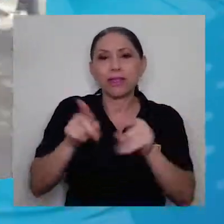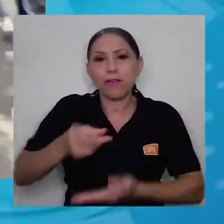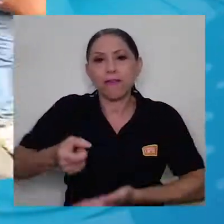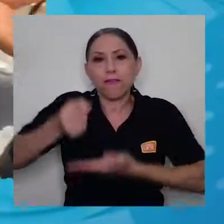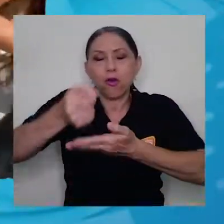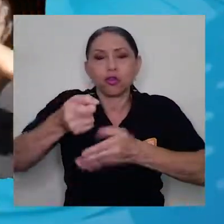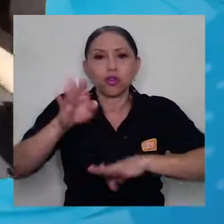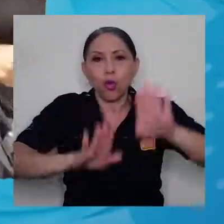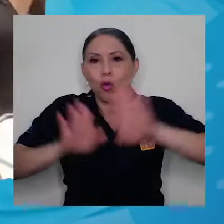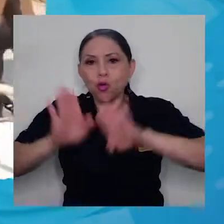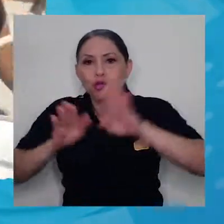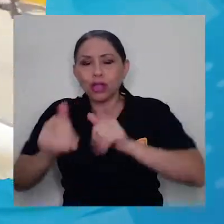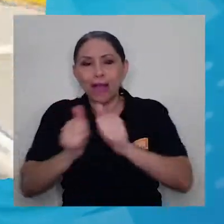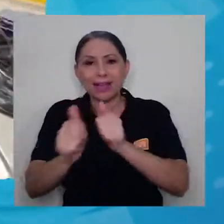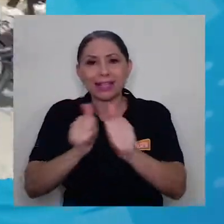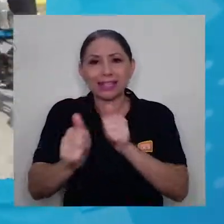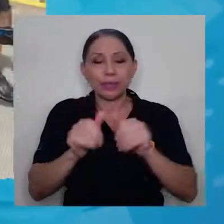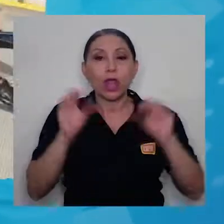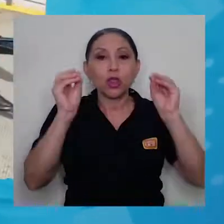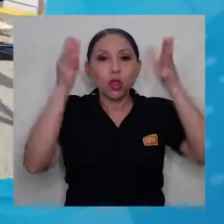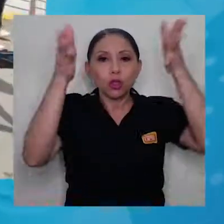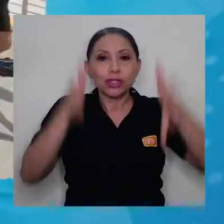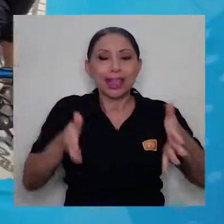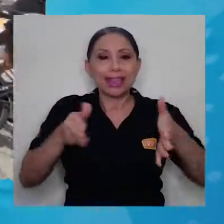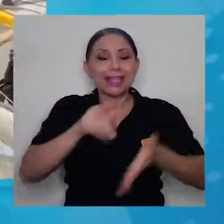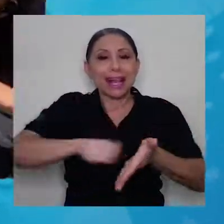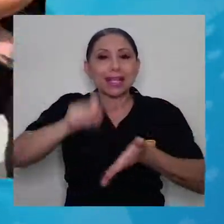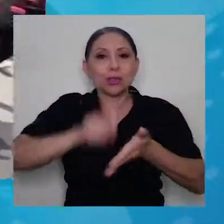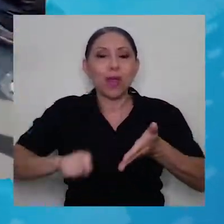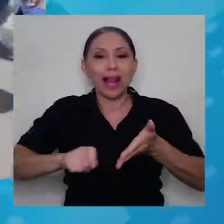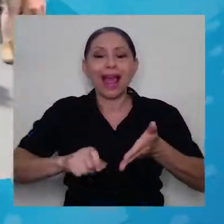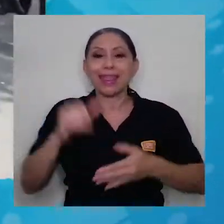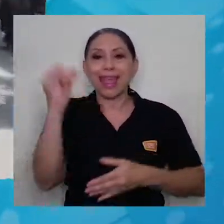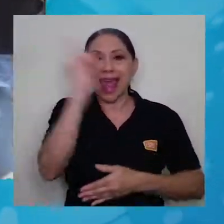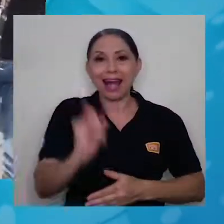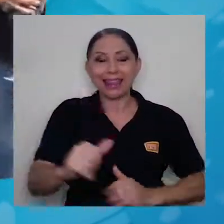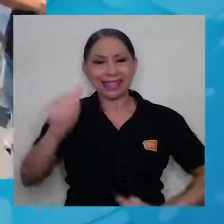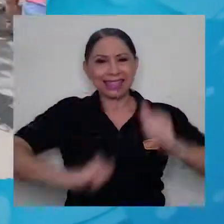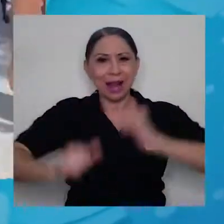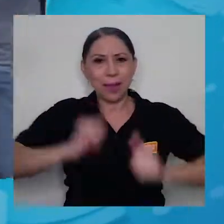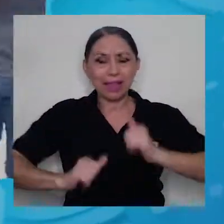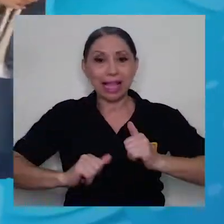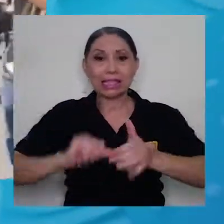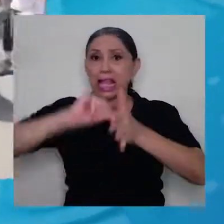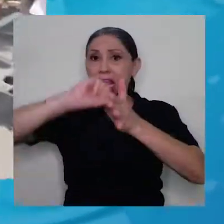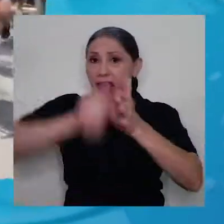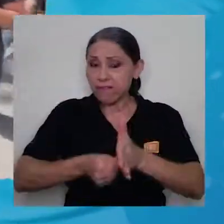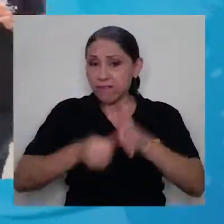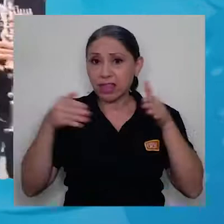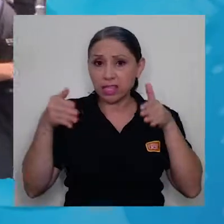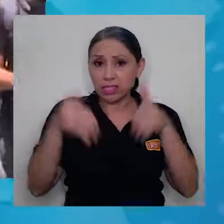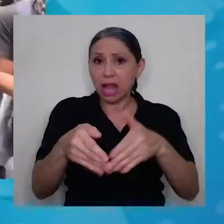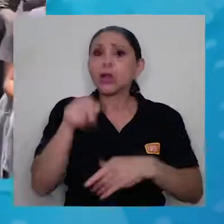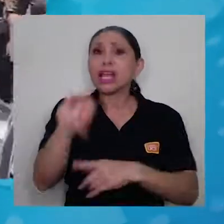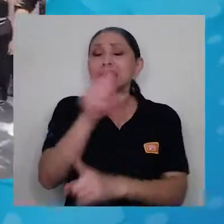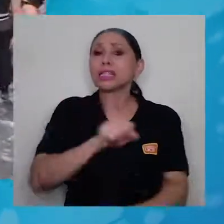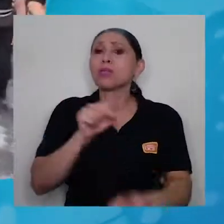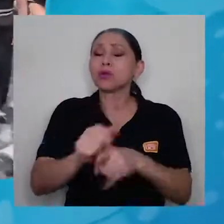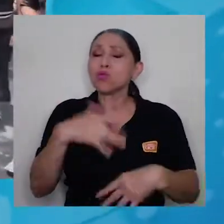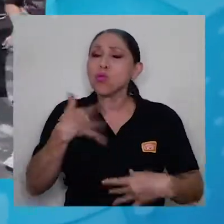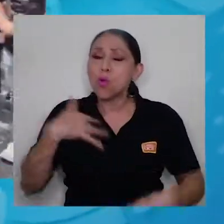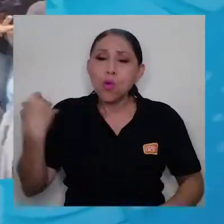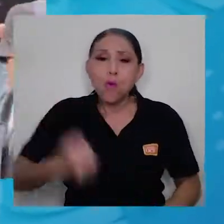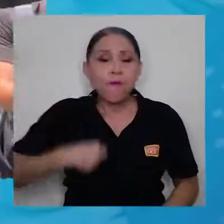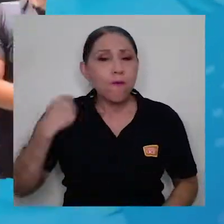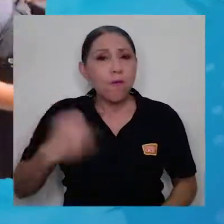concursables. Los docentes de la Escuela de Artes Dramáticas enfatizaron que este será un golpe bajo, sobre todo para